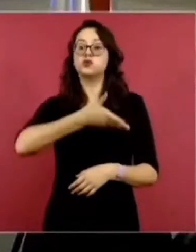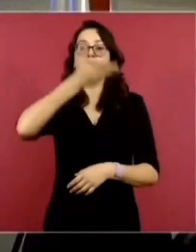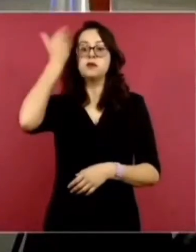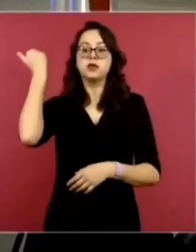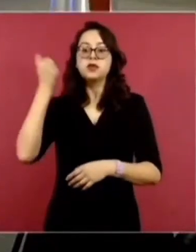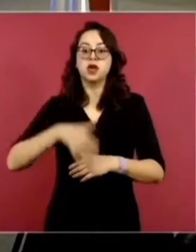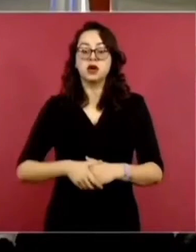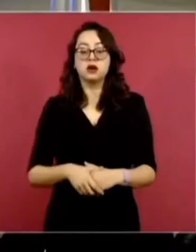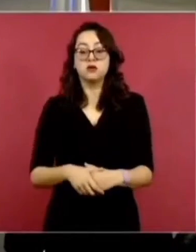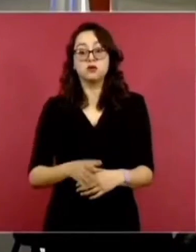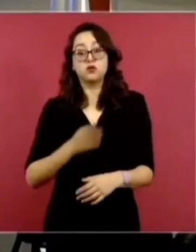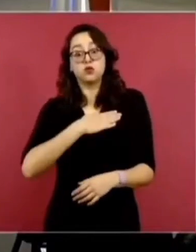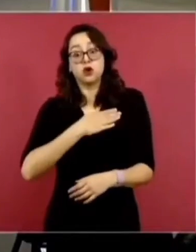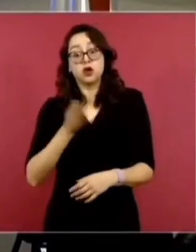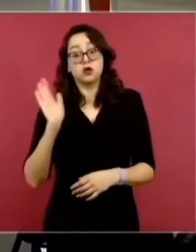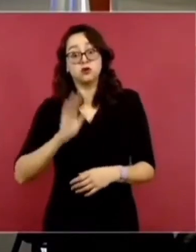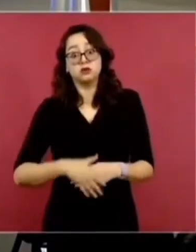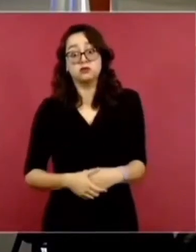pero bueno